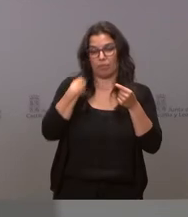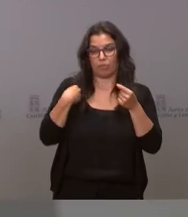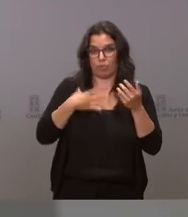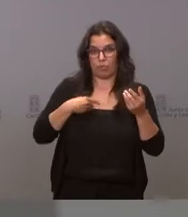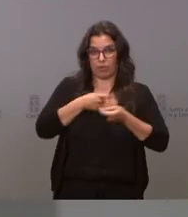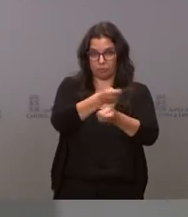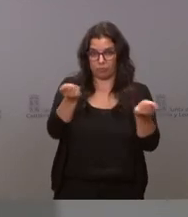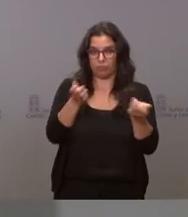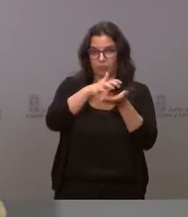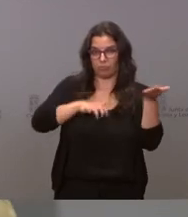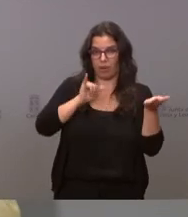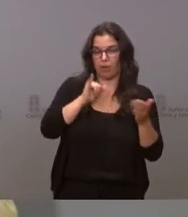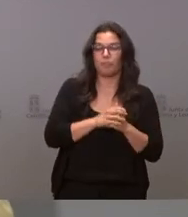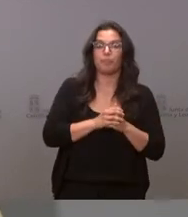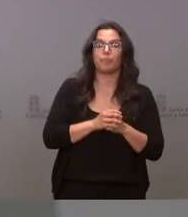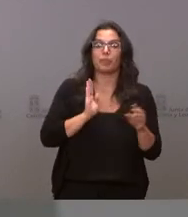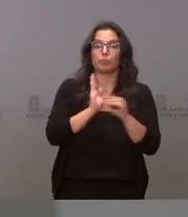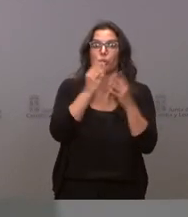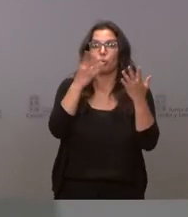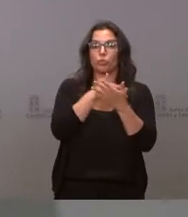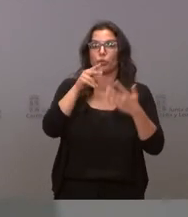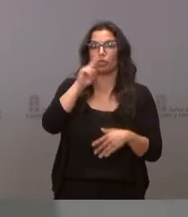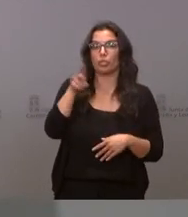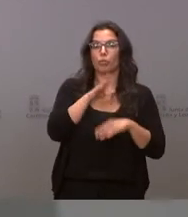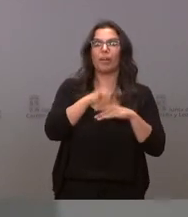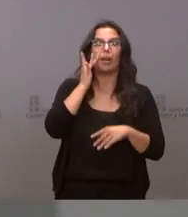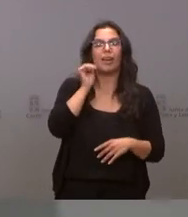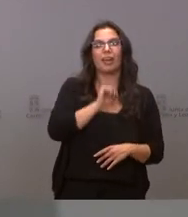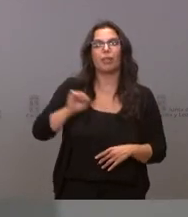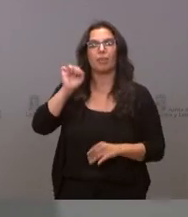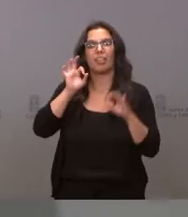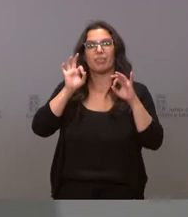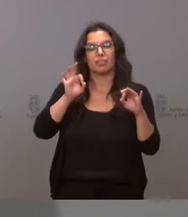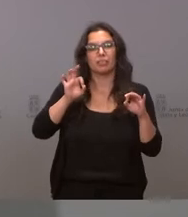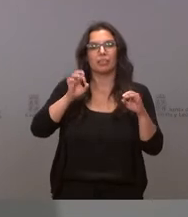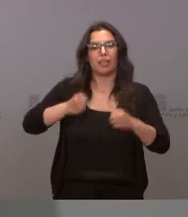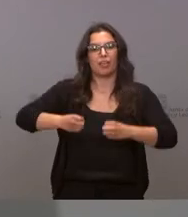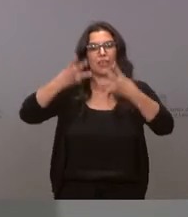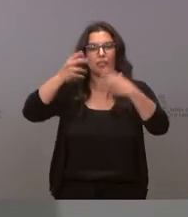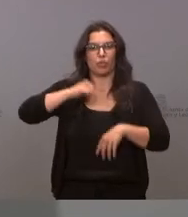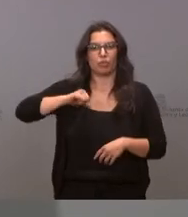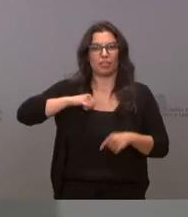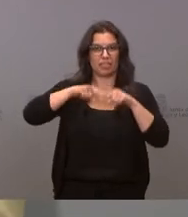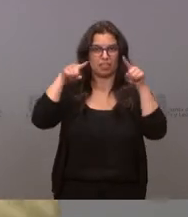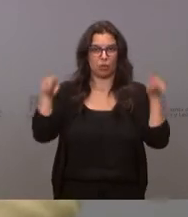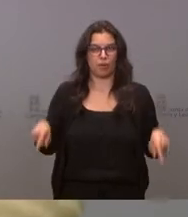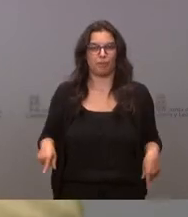y 8 millones de euros destinados a la limpieza del Complejo Asistencial de Segovia.